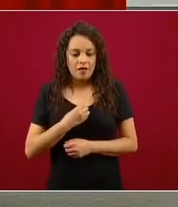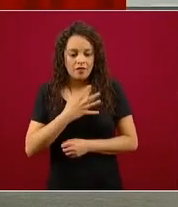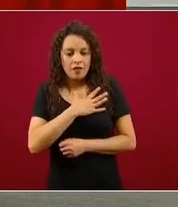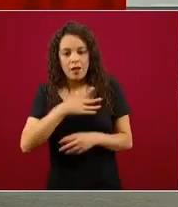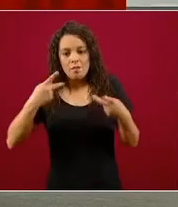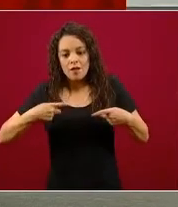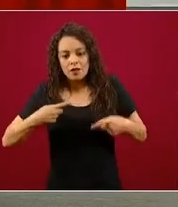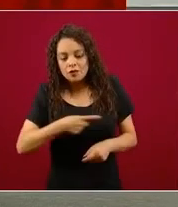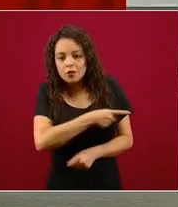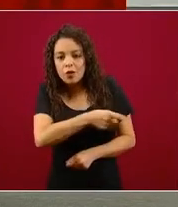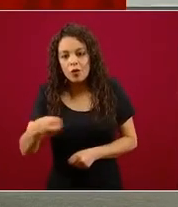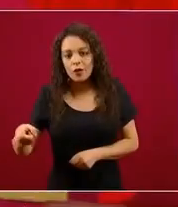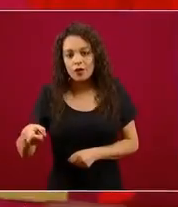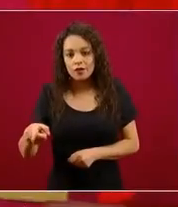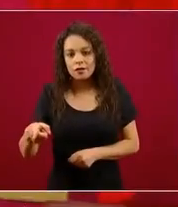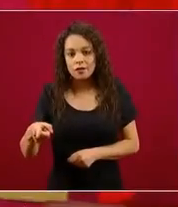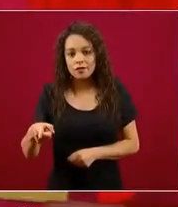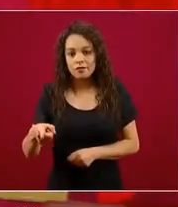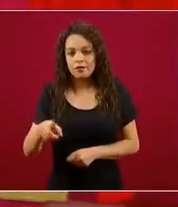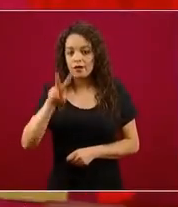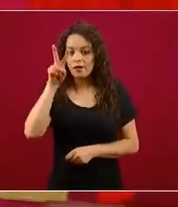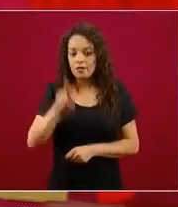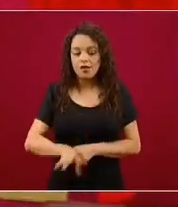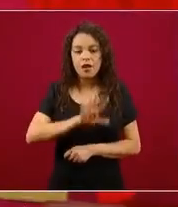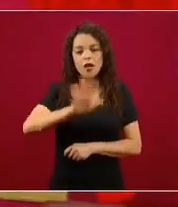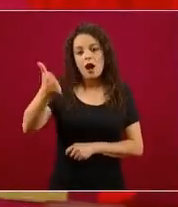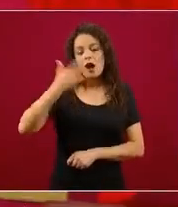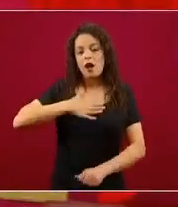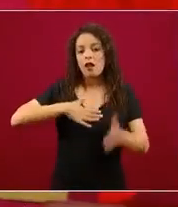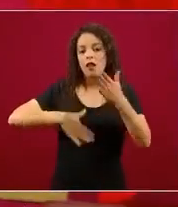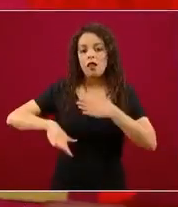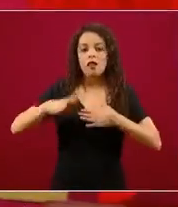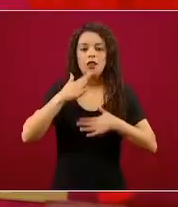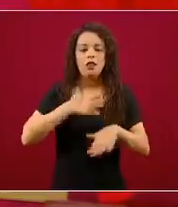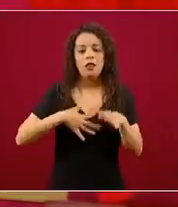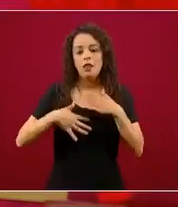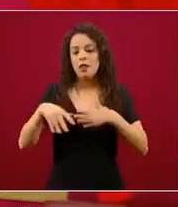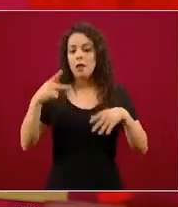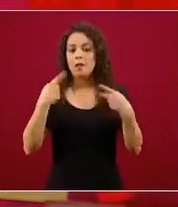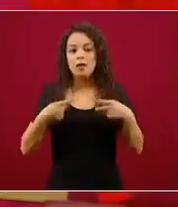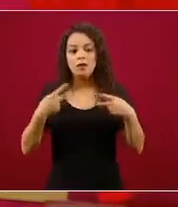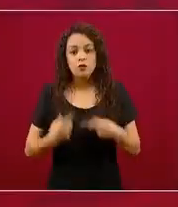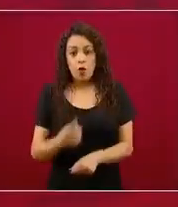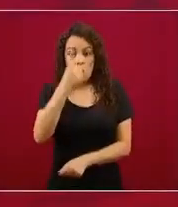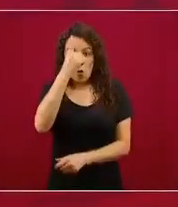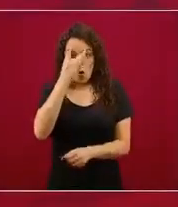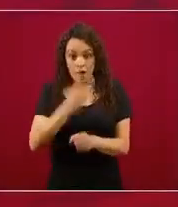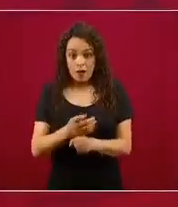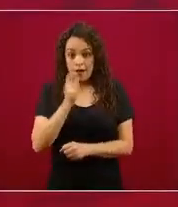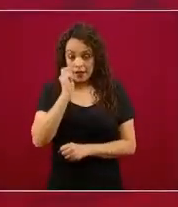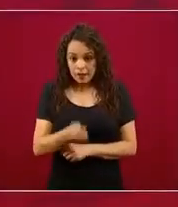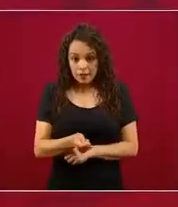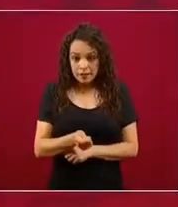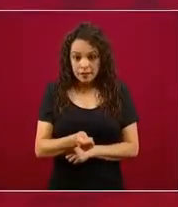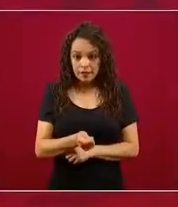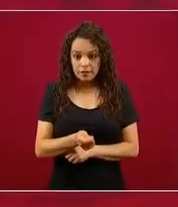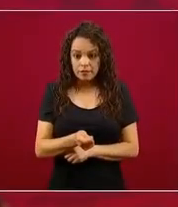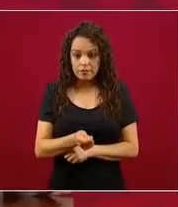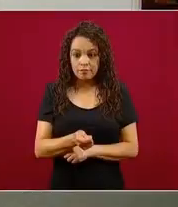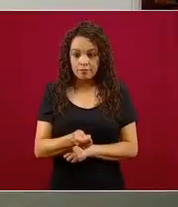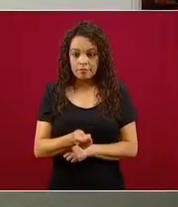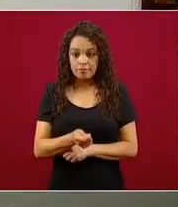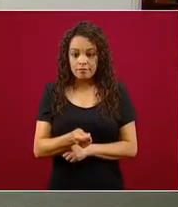La sociedad se empieza a cansar y el cansancio no es solamente por las múltiples perturbaciones que causa